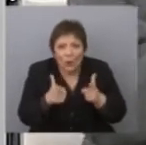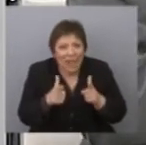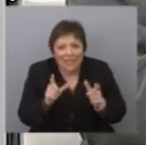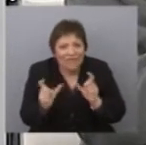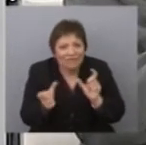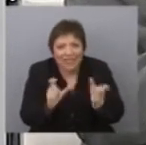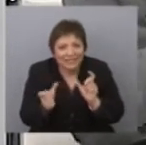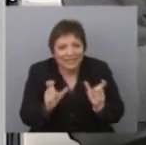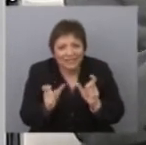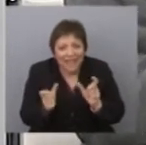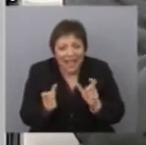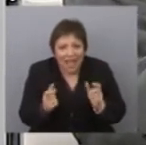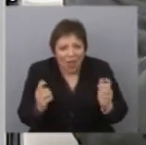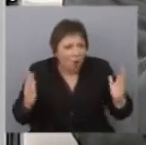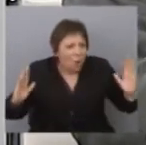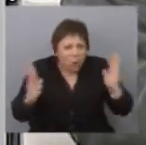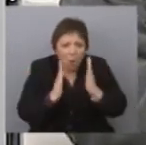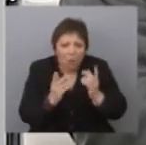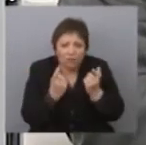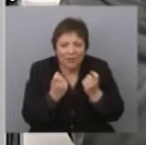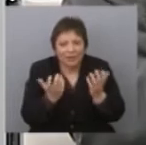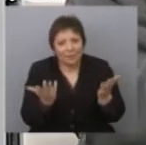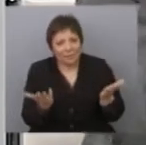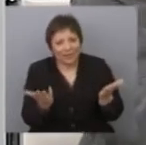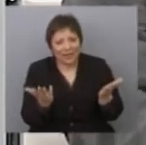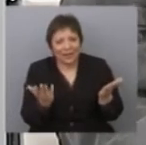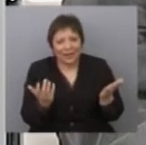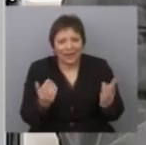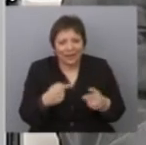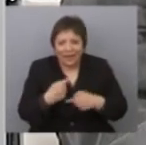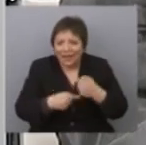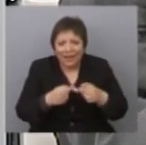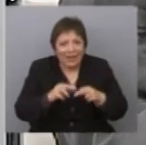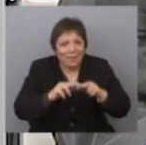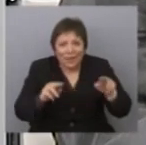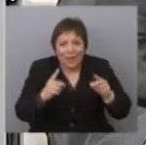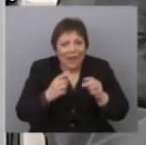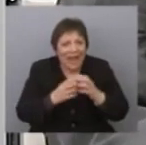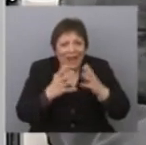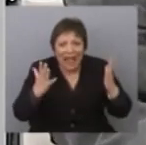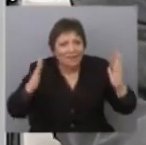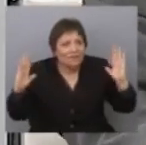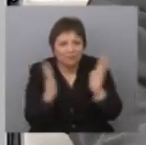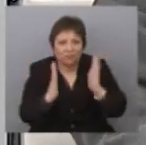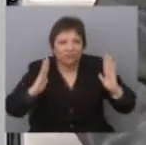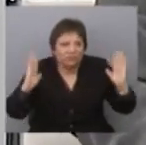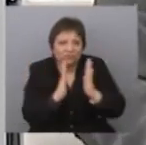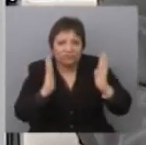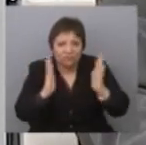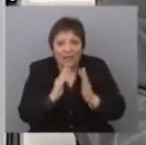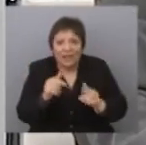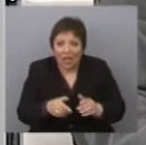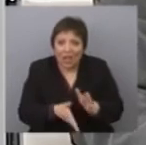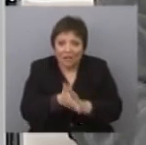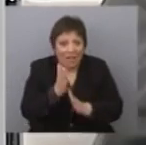como para que uno viera una confrontación radical. Sin embargo, la retórica sigue siendo la misma, una gran confrontación. Y creo que vamos hacia una